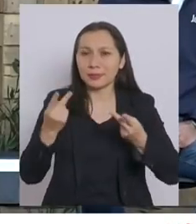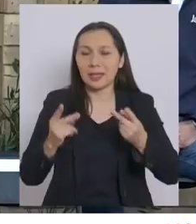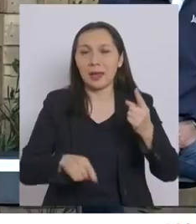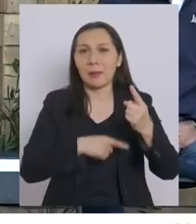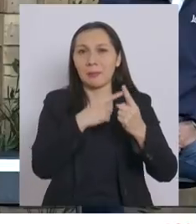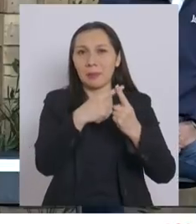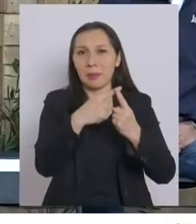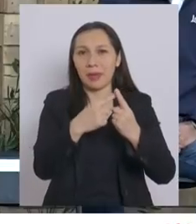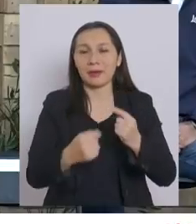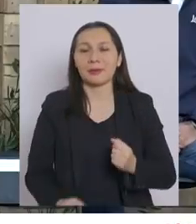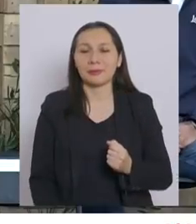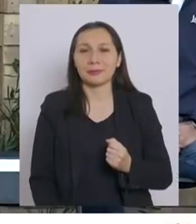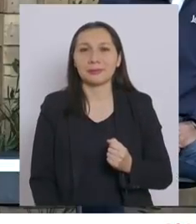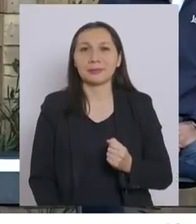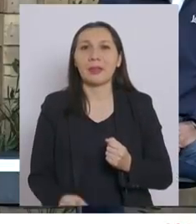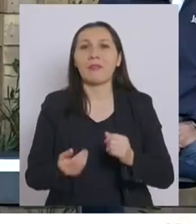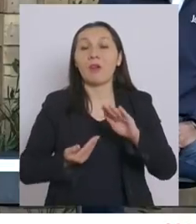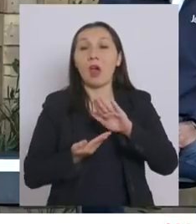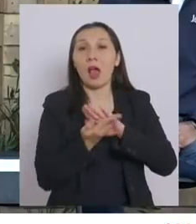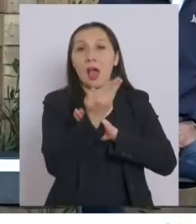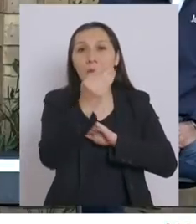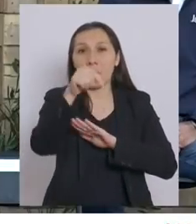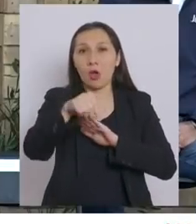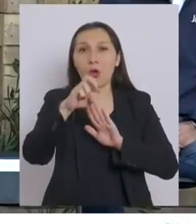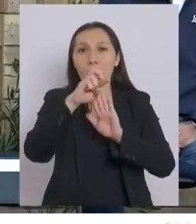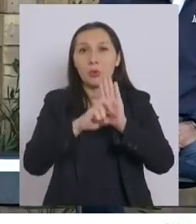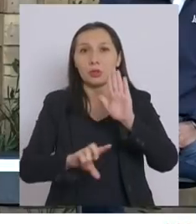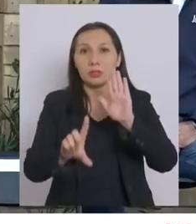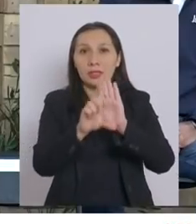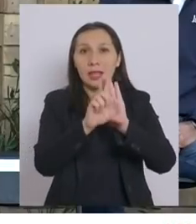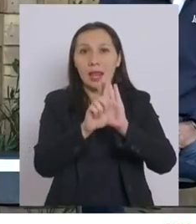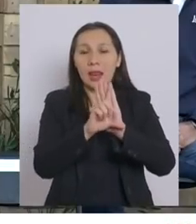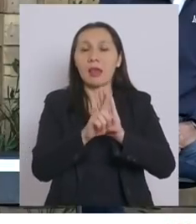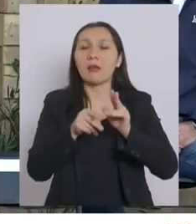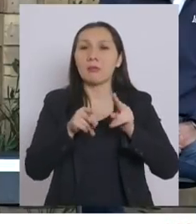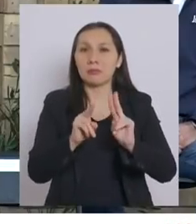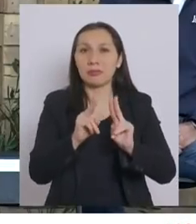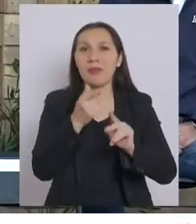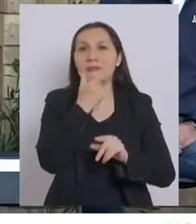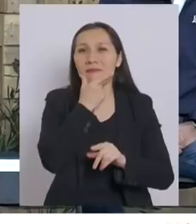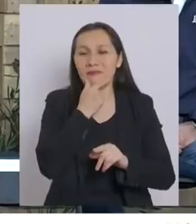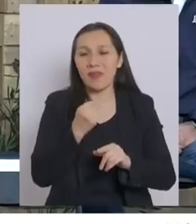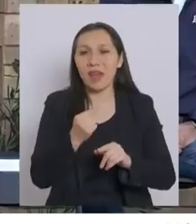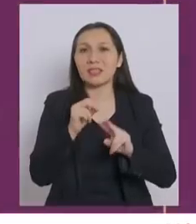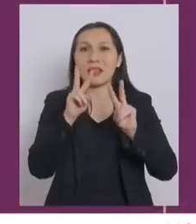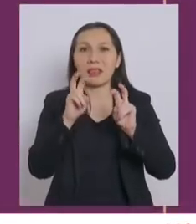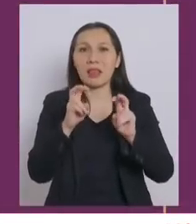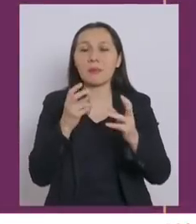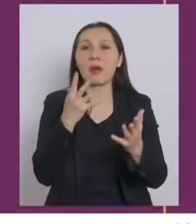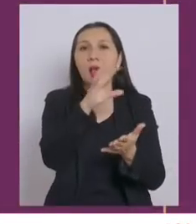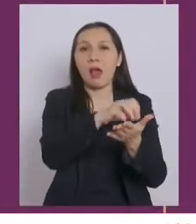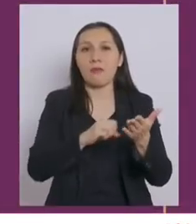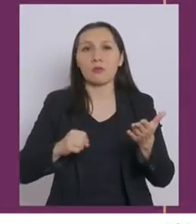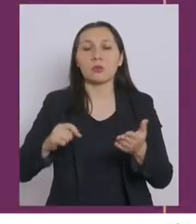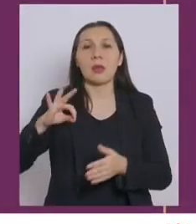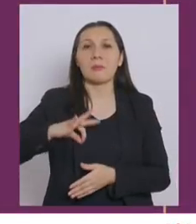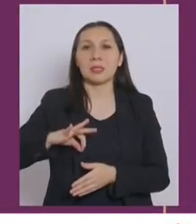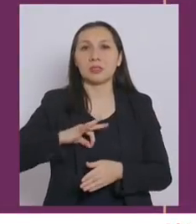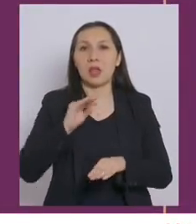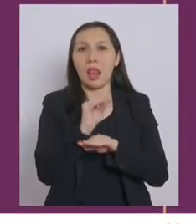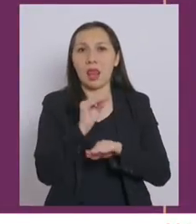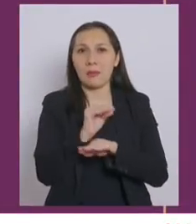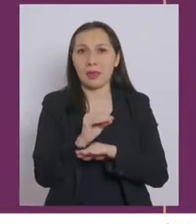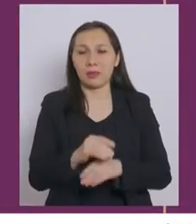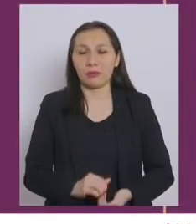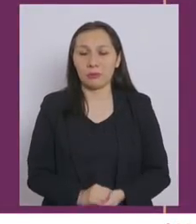Primero, vamos a enviar hoy día un proyecto de ley que permite facilitar el cobro de las pensiones de alimento.